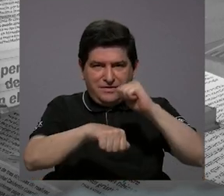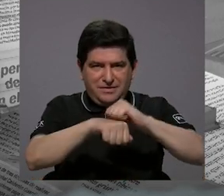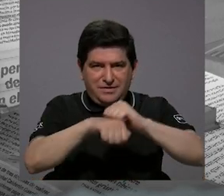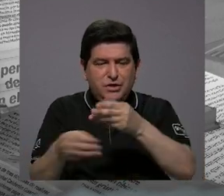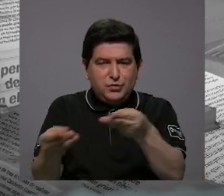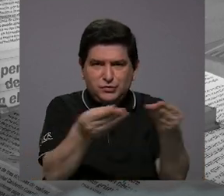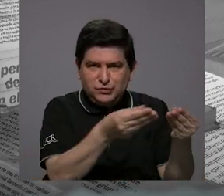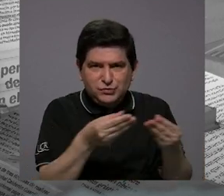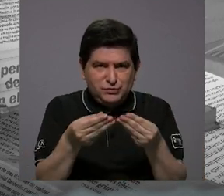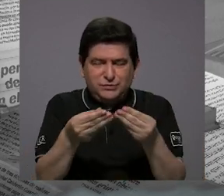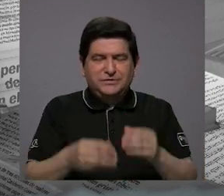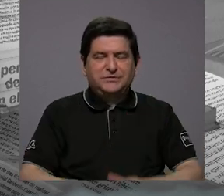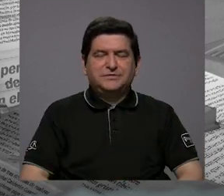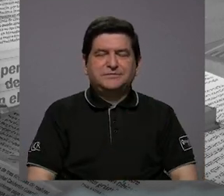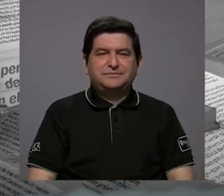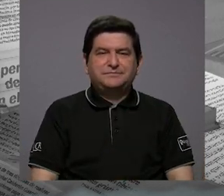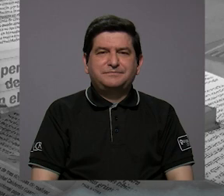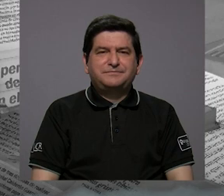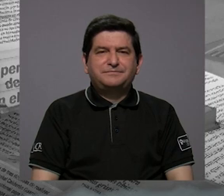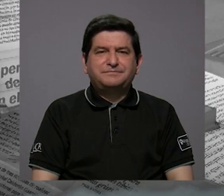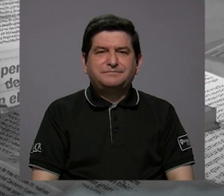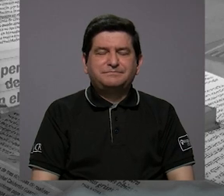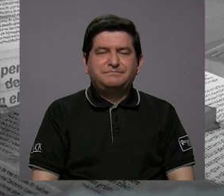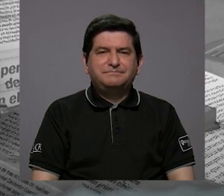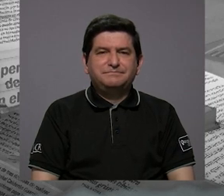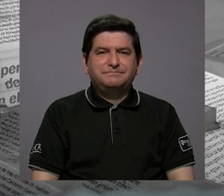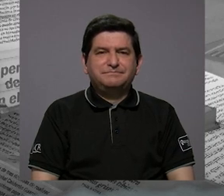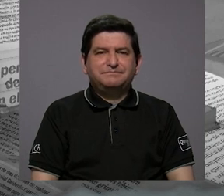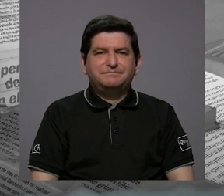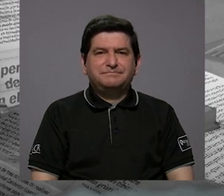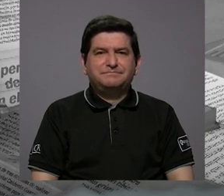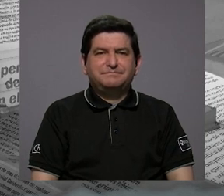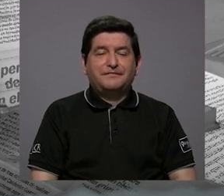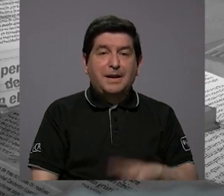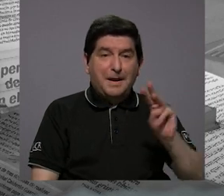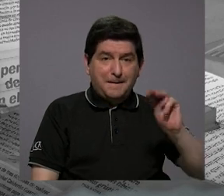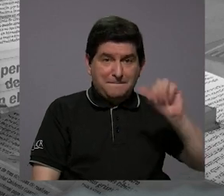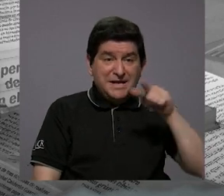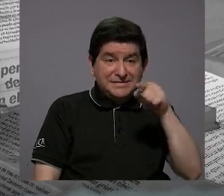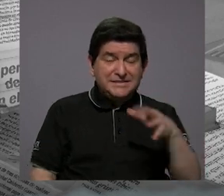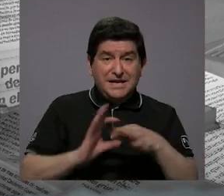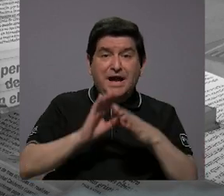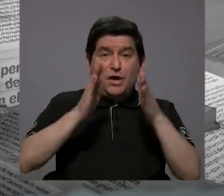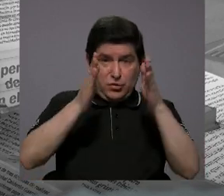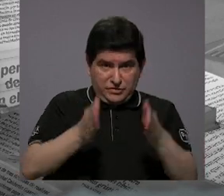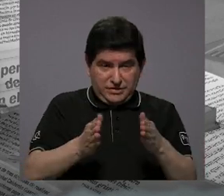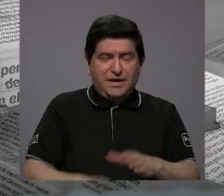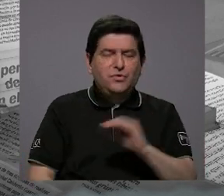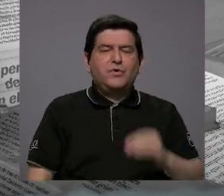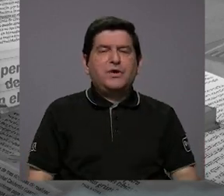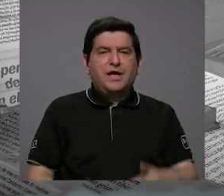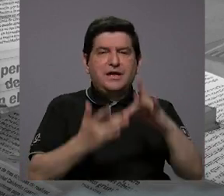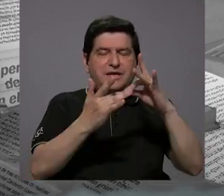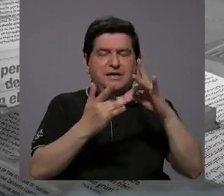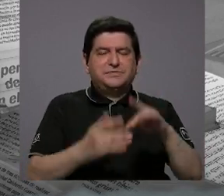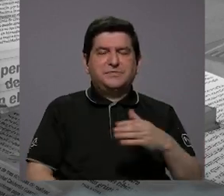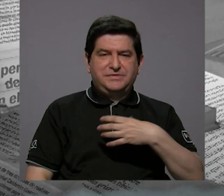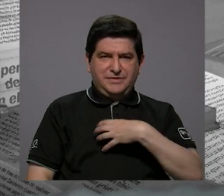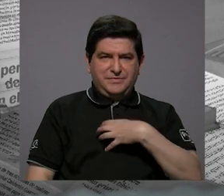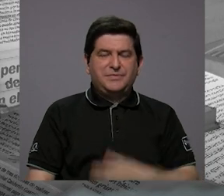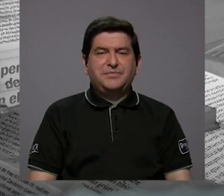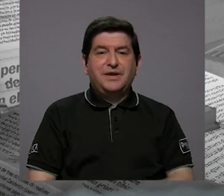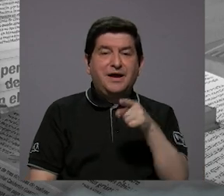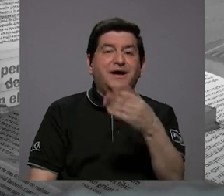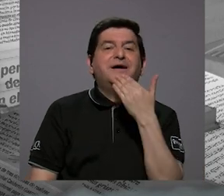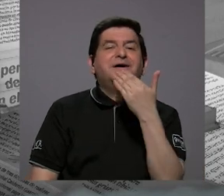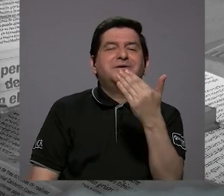de hidrología, específicamente por la maestría que coordina y por su especialidad.